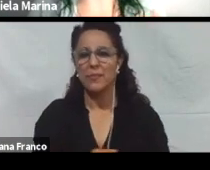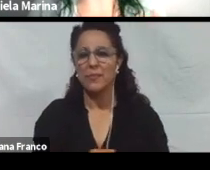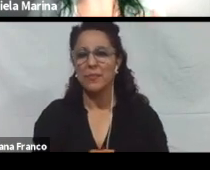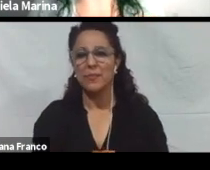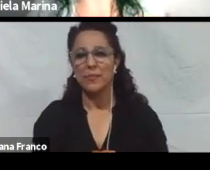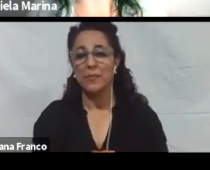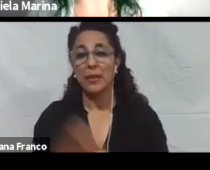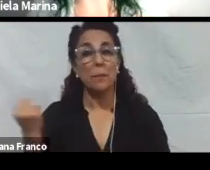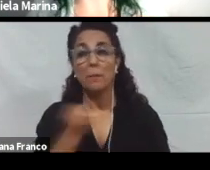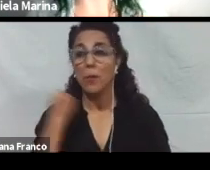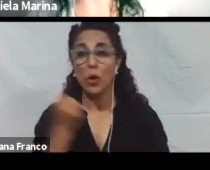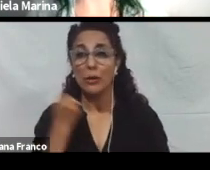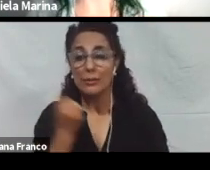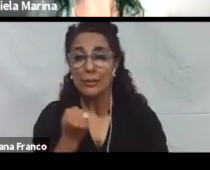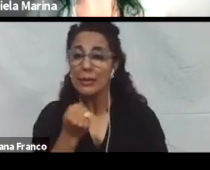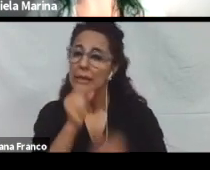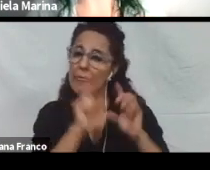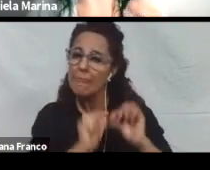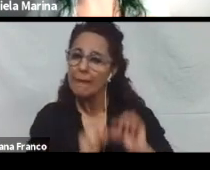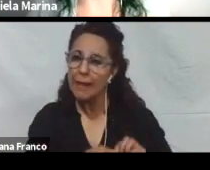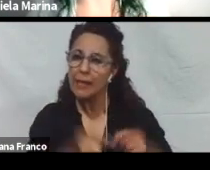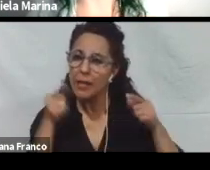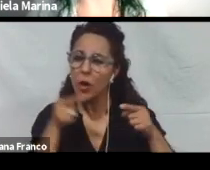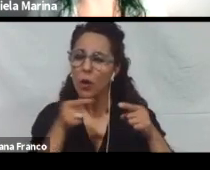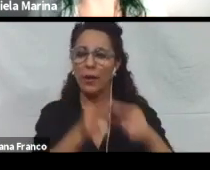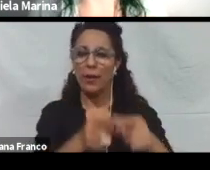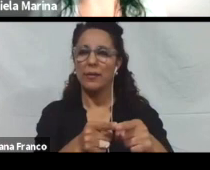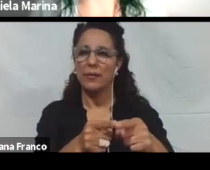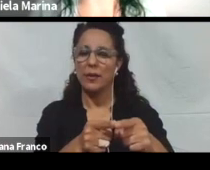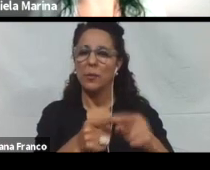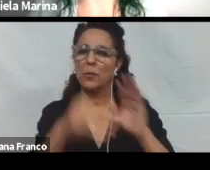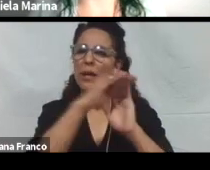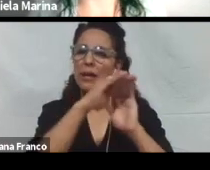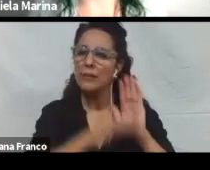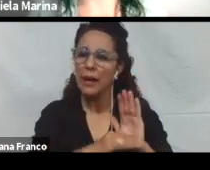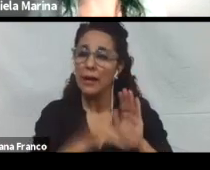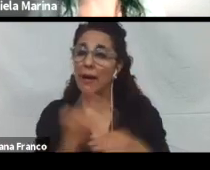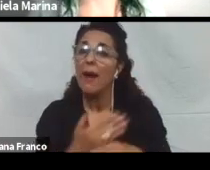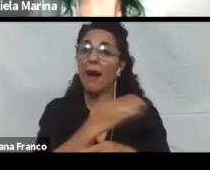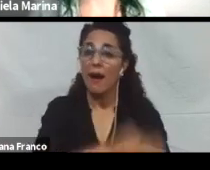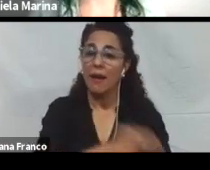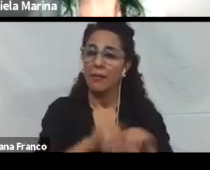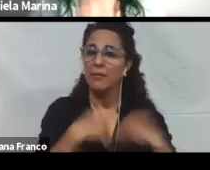detallar cuáles son los objetivos de una tarea previo a realizarla.